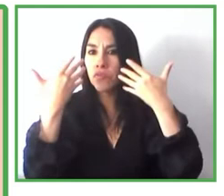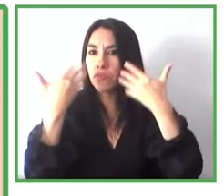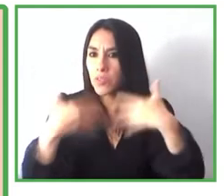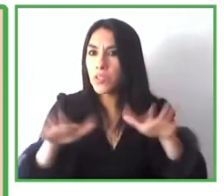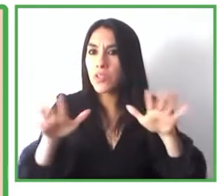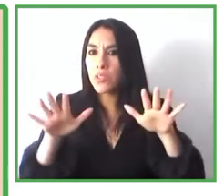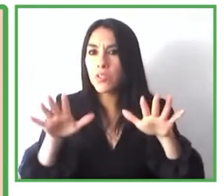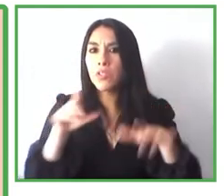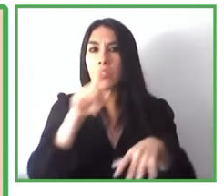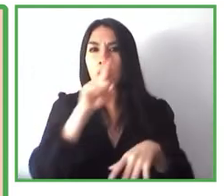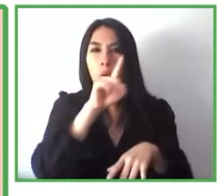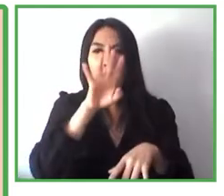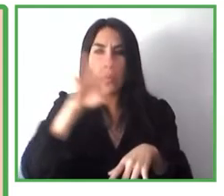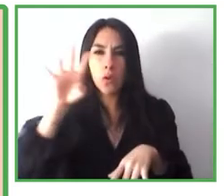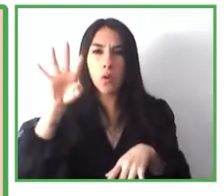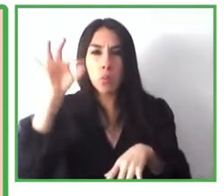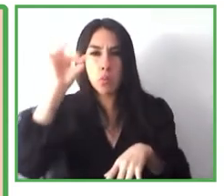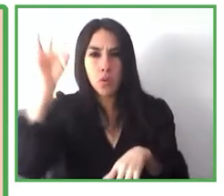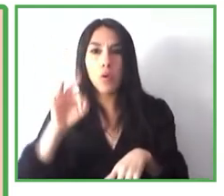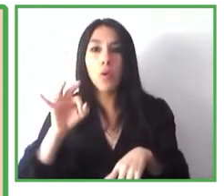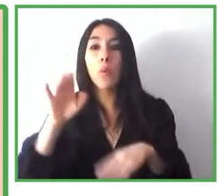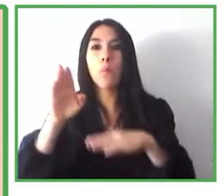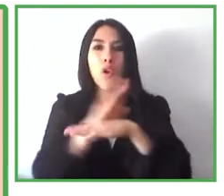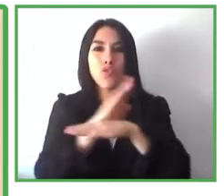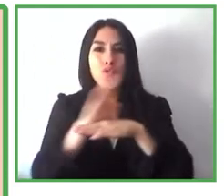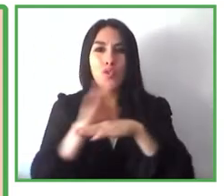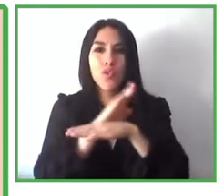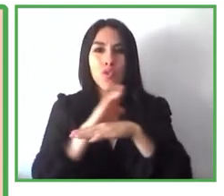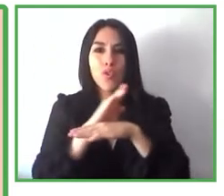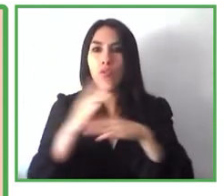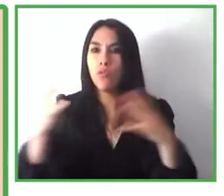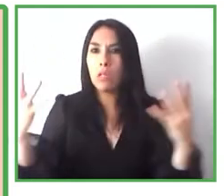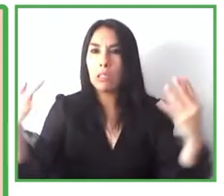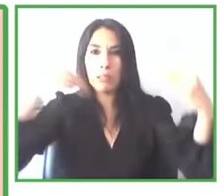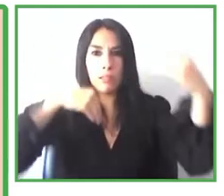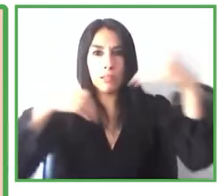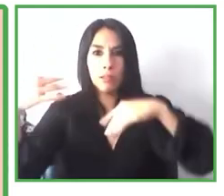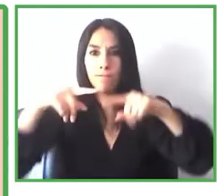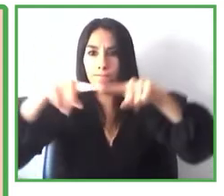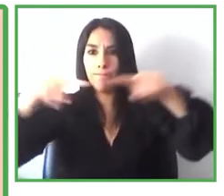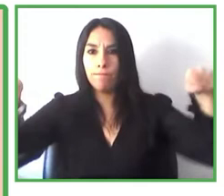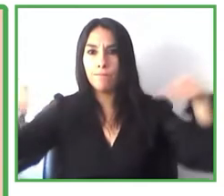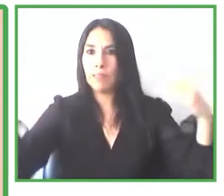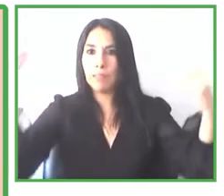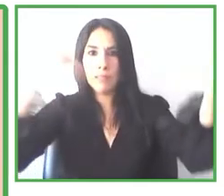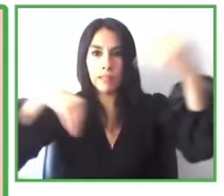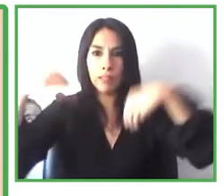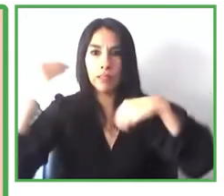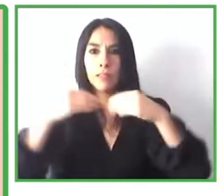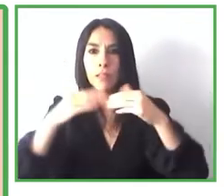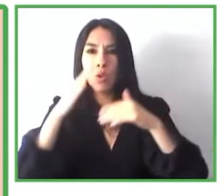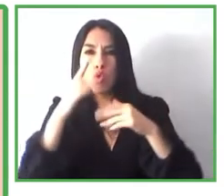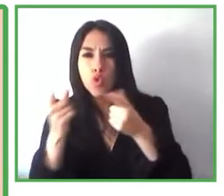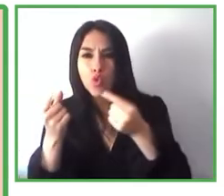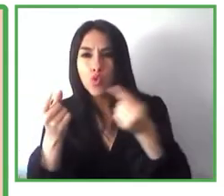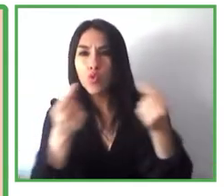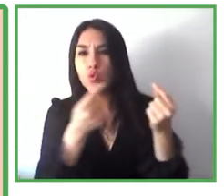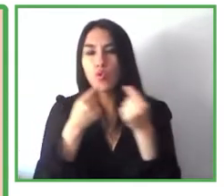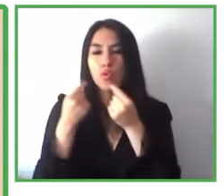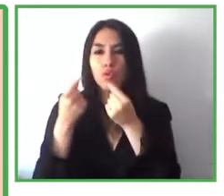del interiorismo de los espacios como veis desde fabricantes de mobiliario fabricantes de revestimientos pavimentos